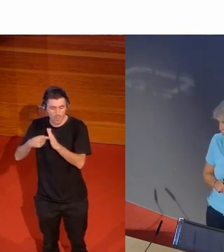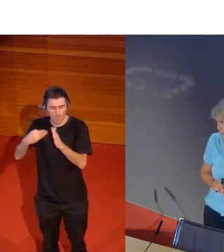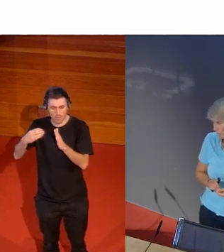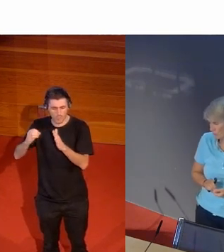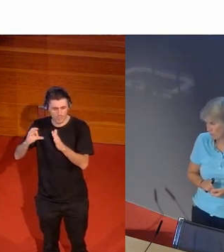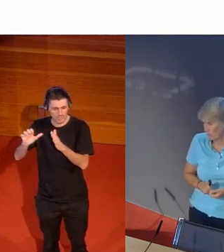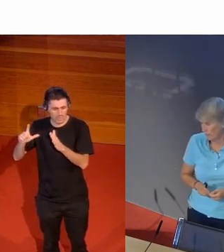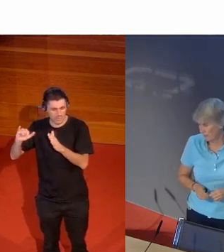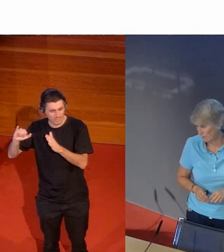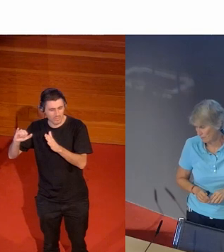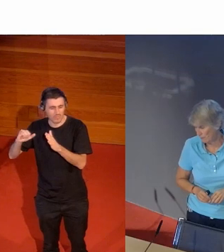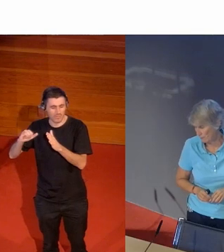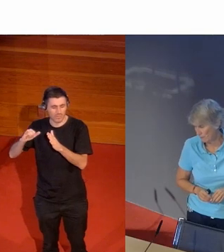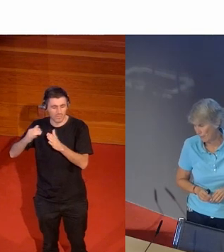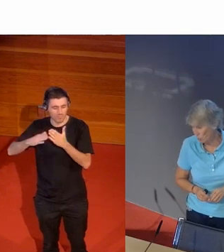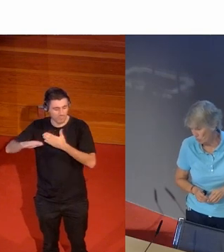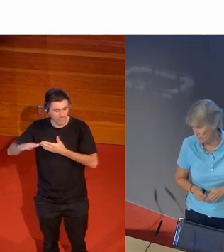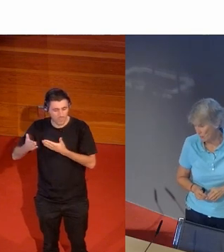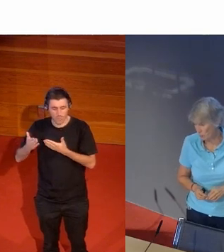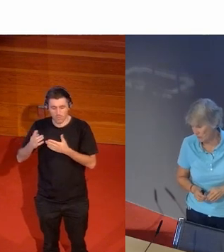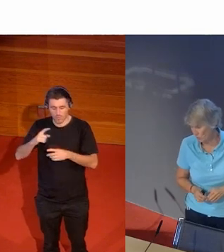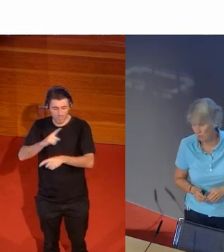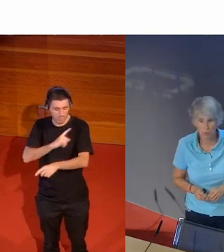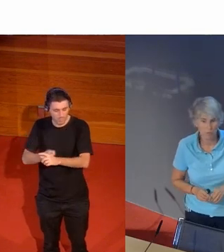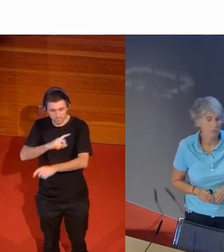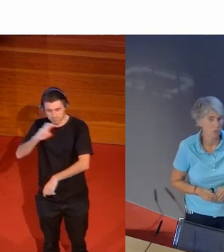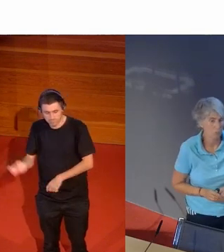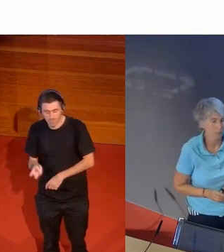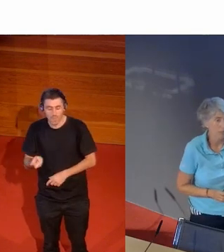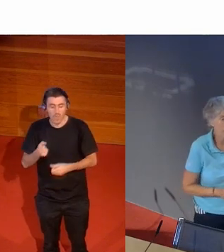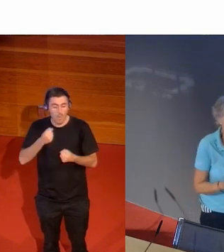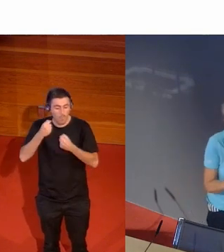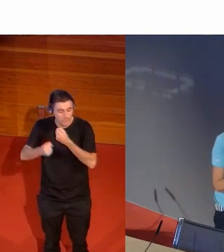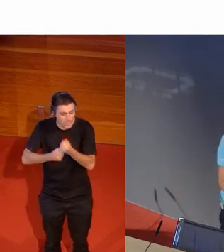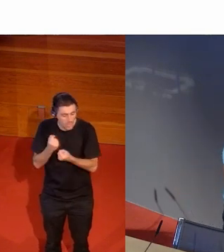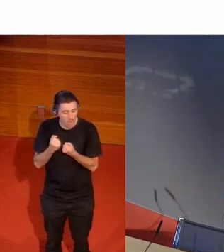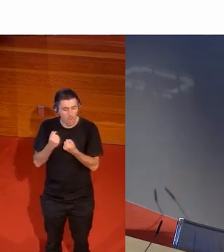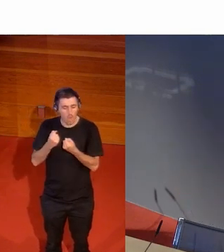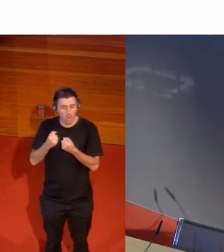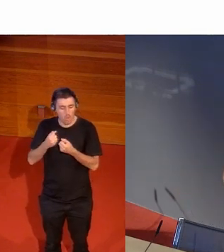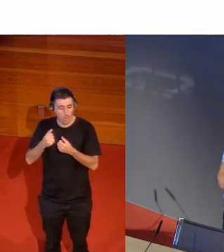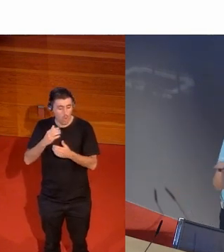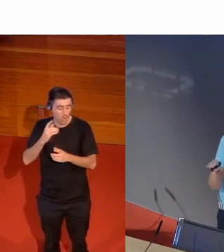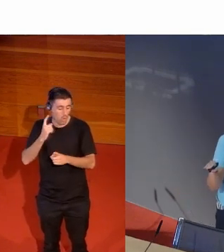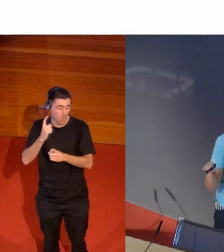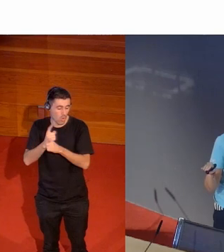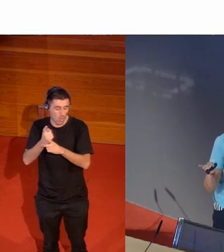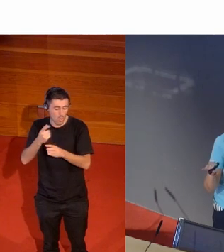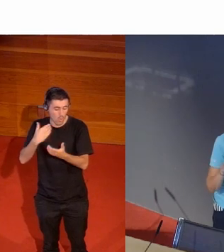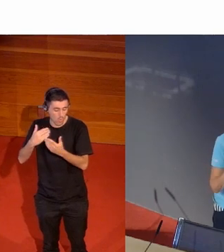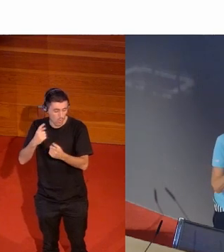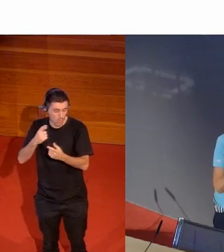pentathlon taekwondo y triathlon la lucha el boxeo el golf y el rugby ahora desde 2016 ya todo es